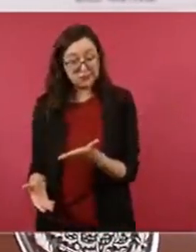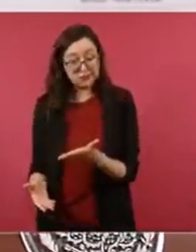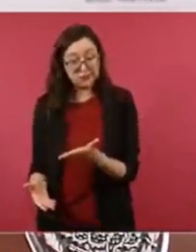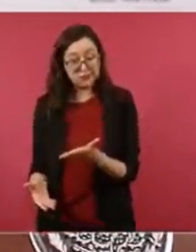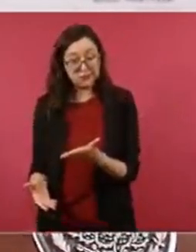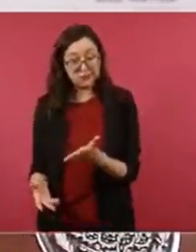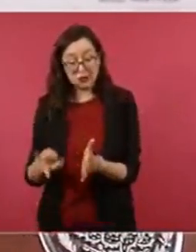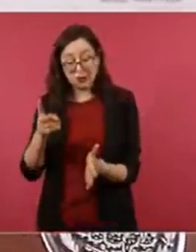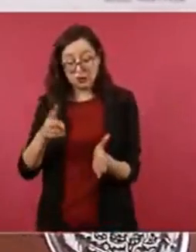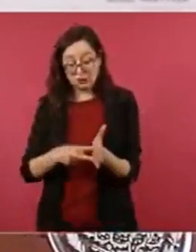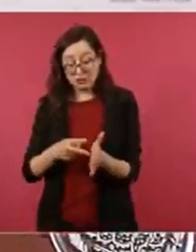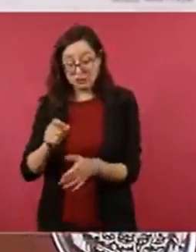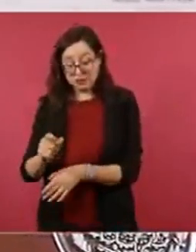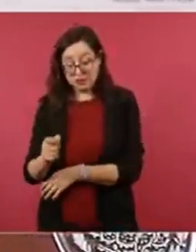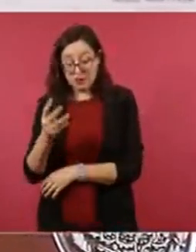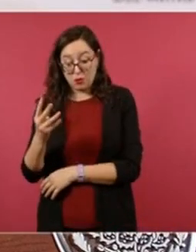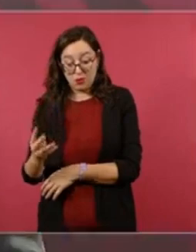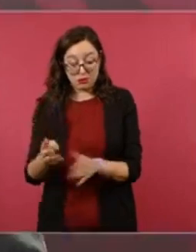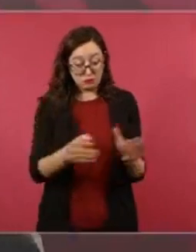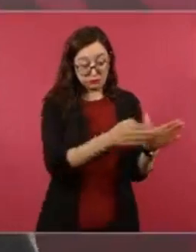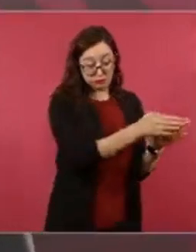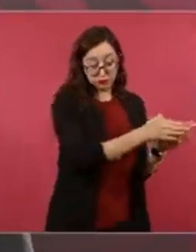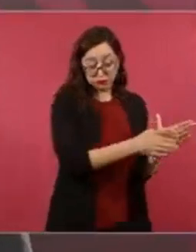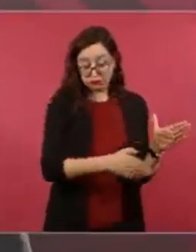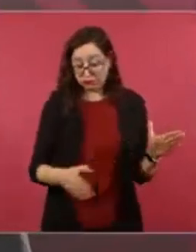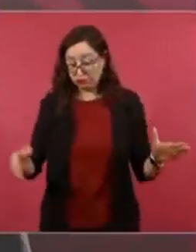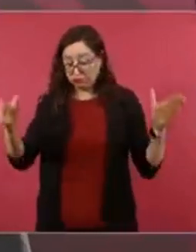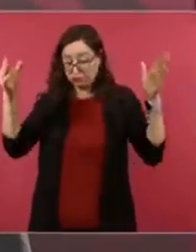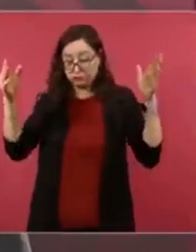2024, 200 años.